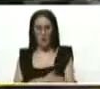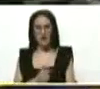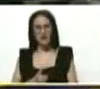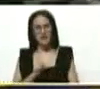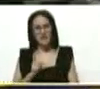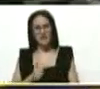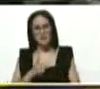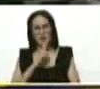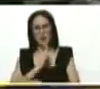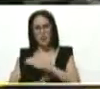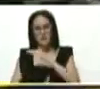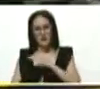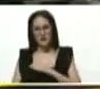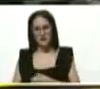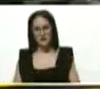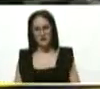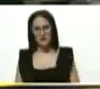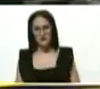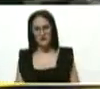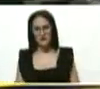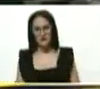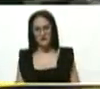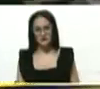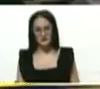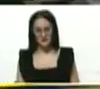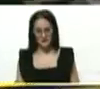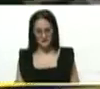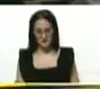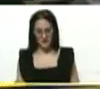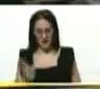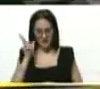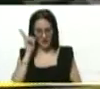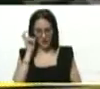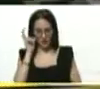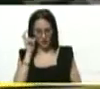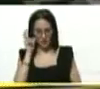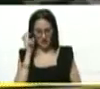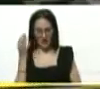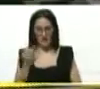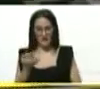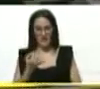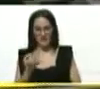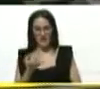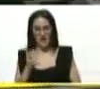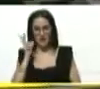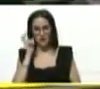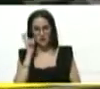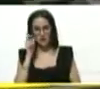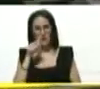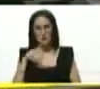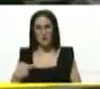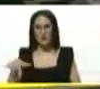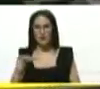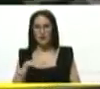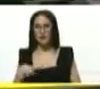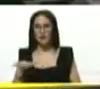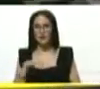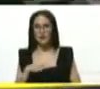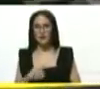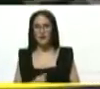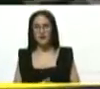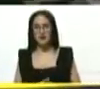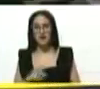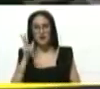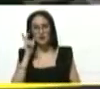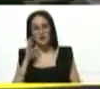humildad. Humildad para escuchar, escuchar la verdad, escuchar al pueblo, escuchar,